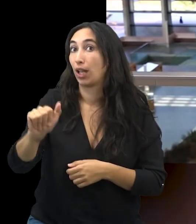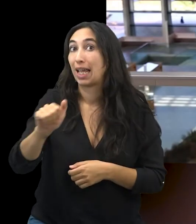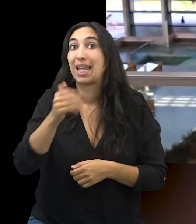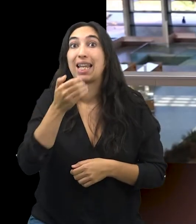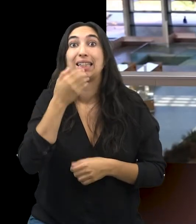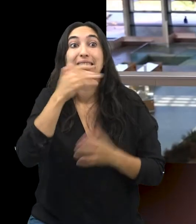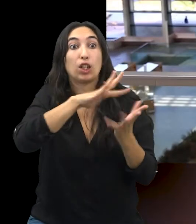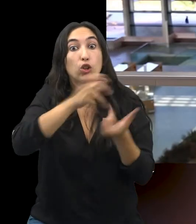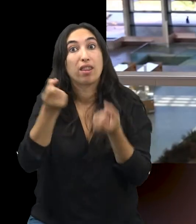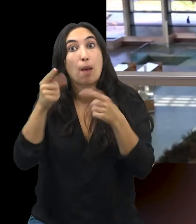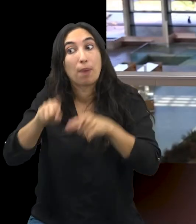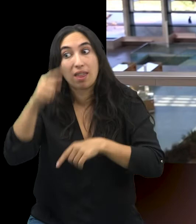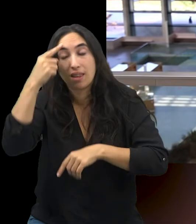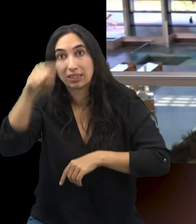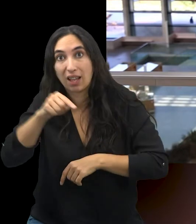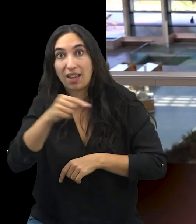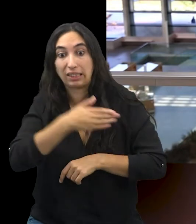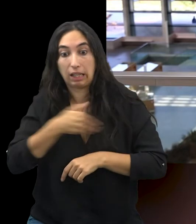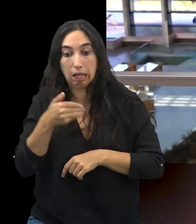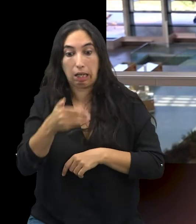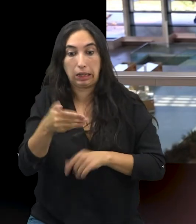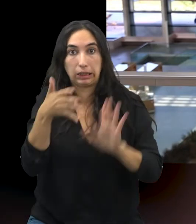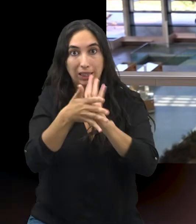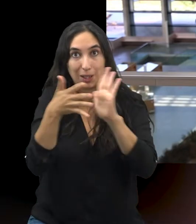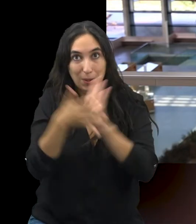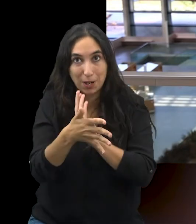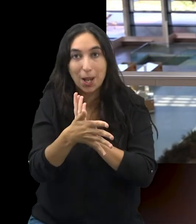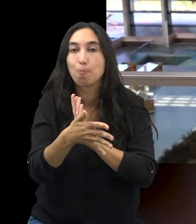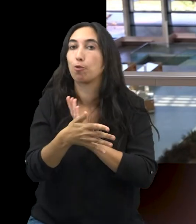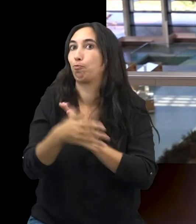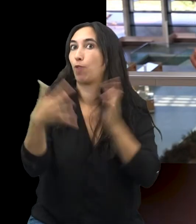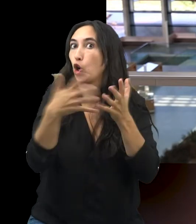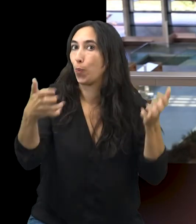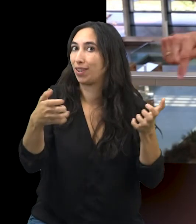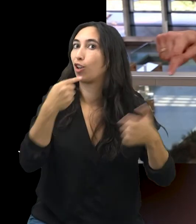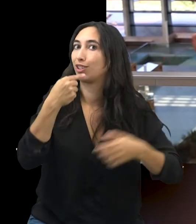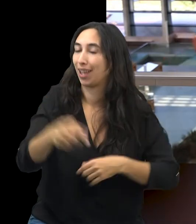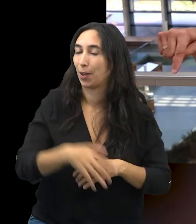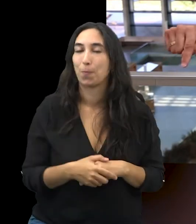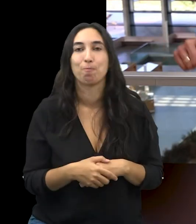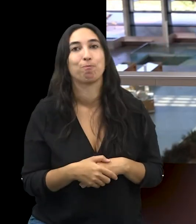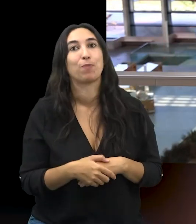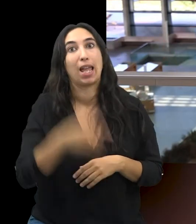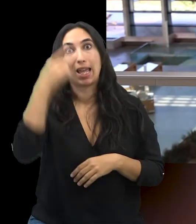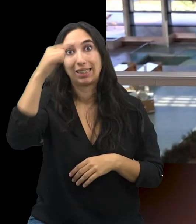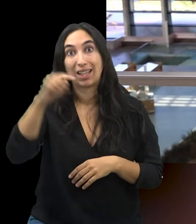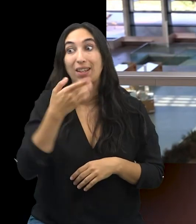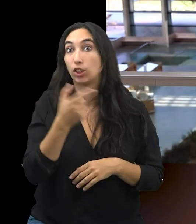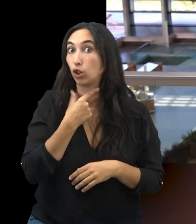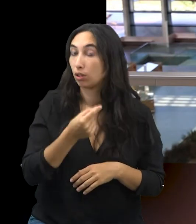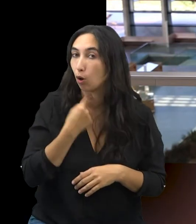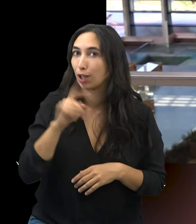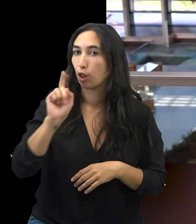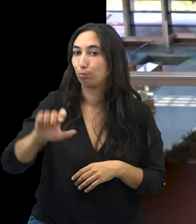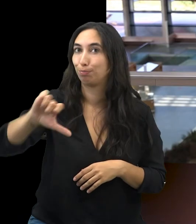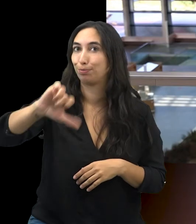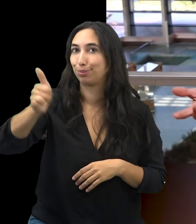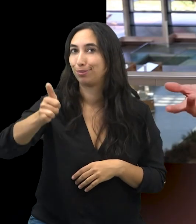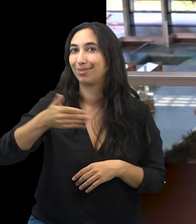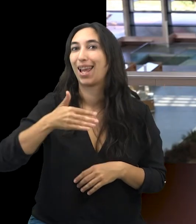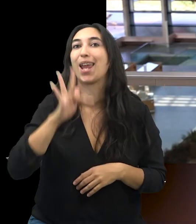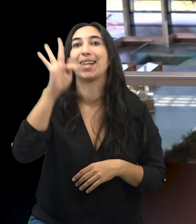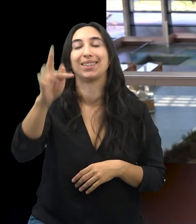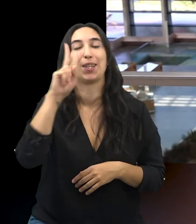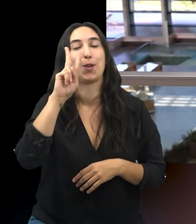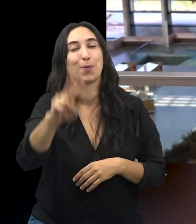Si habéis visto alguna noticia sobre este maravilloso mundo y queréis que la comentemos en próximos informativos, dejadnoslo en comentarios. Y ya sabéis, si os ha gustado, dadle like